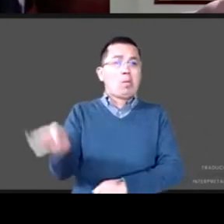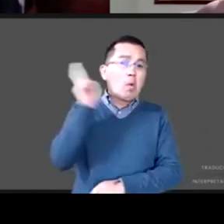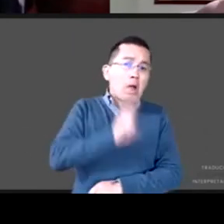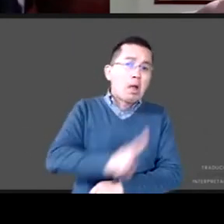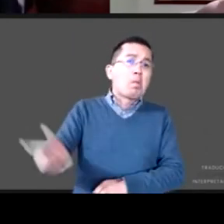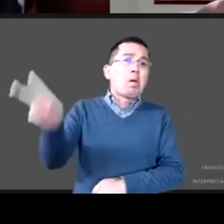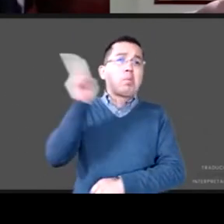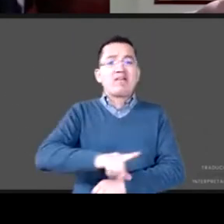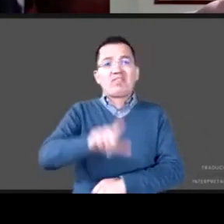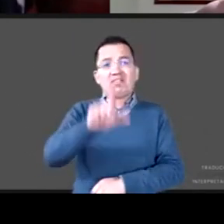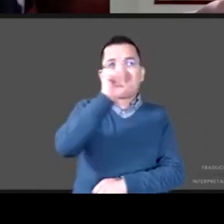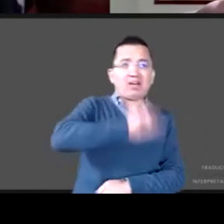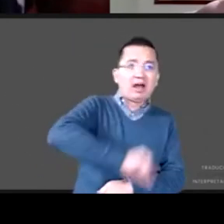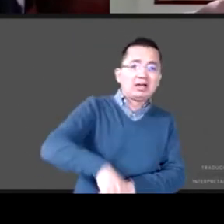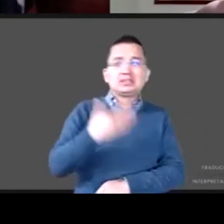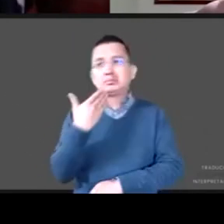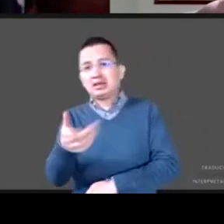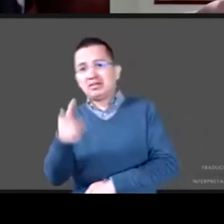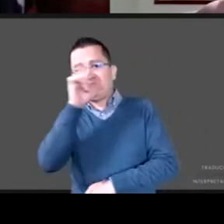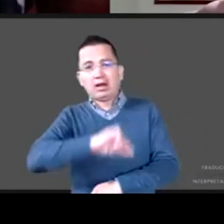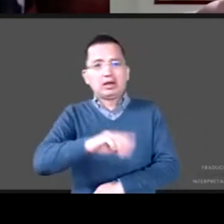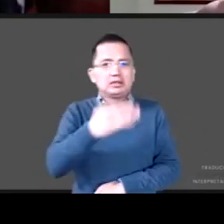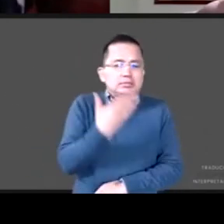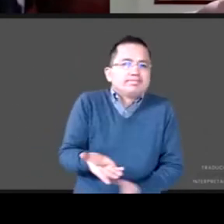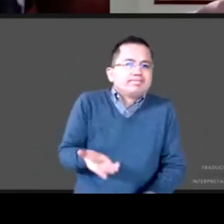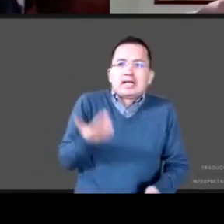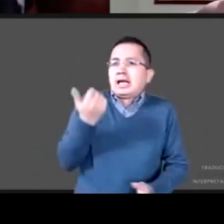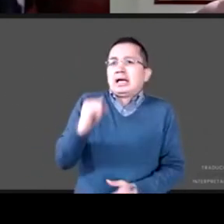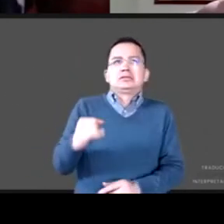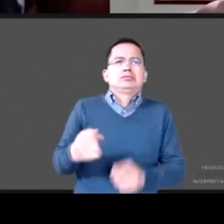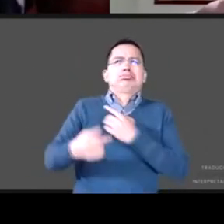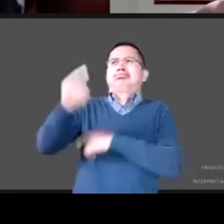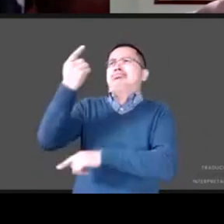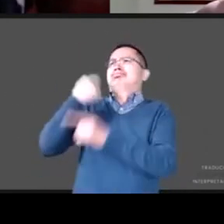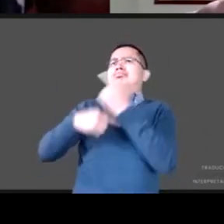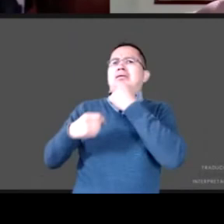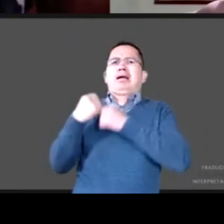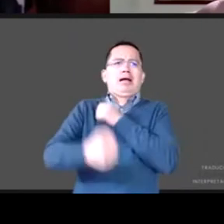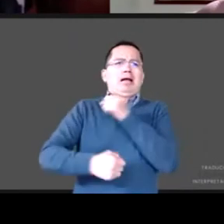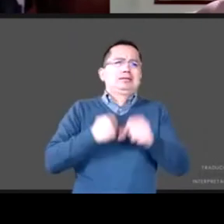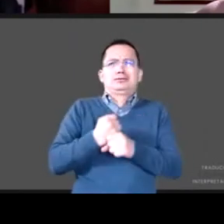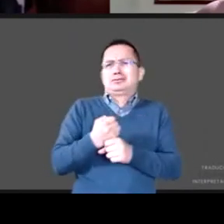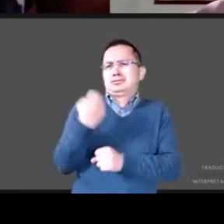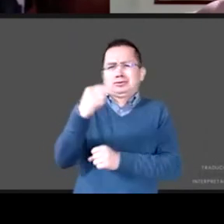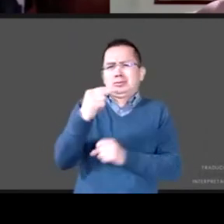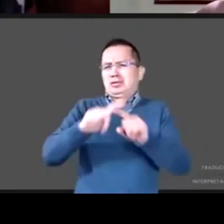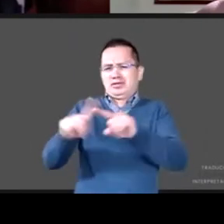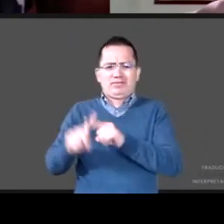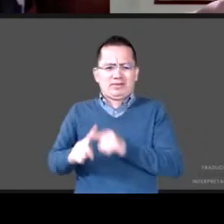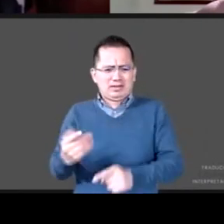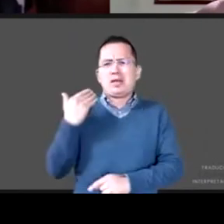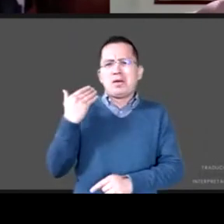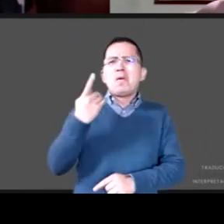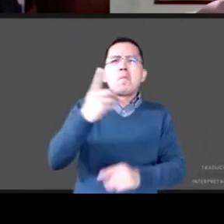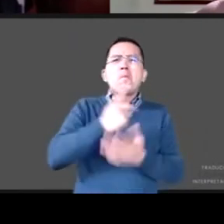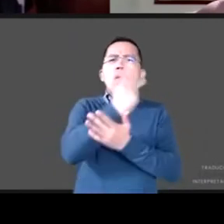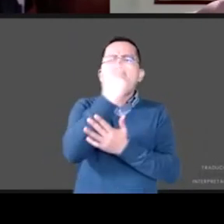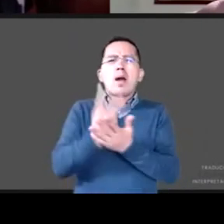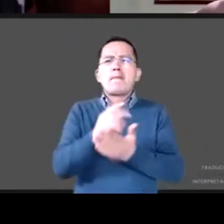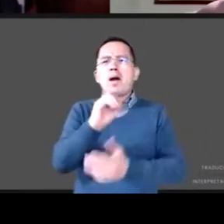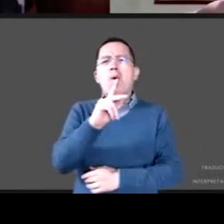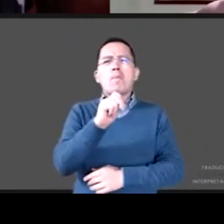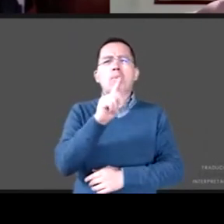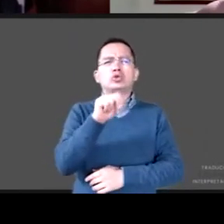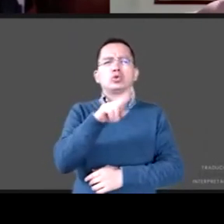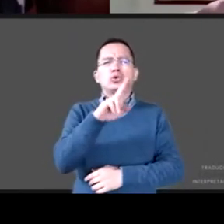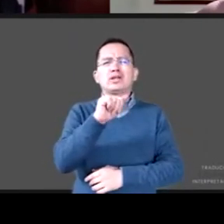déjenme ponerlo desde muy atrás en el IMSS Compramar pero sobre todo más recientemente en Oportunidades Prospera ahora